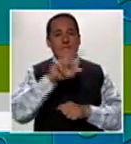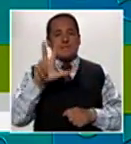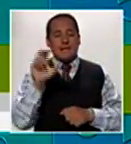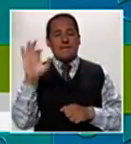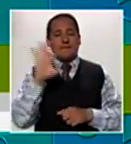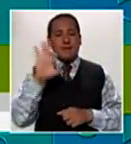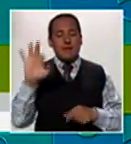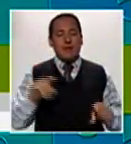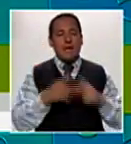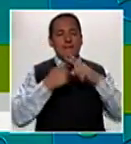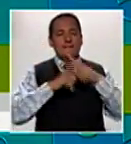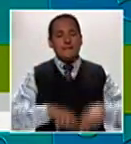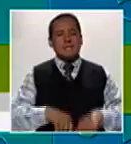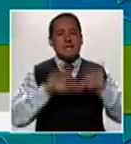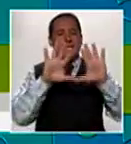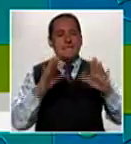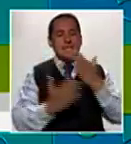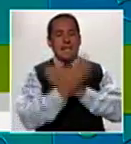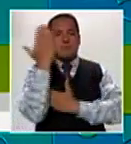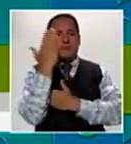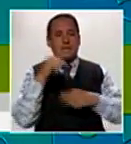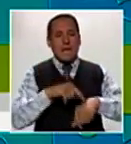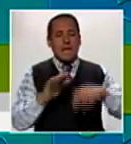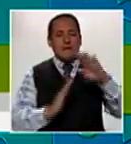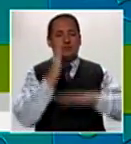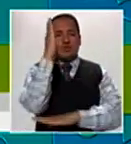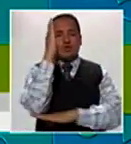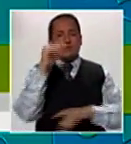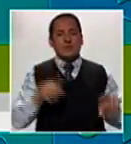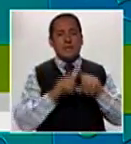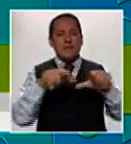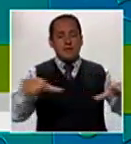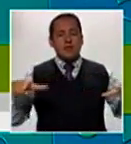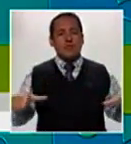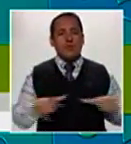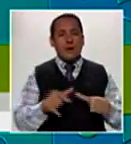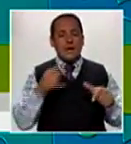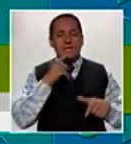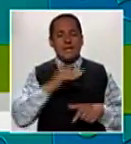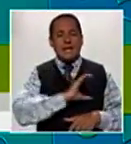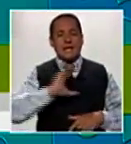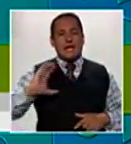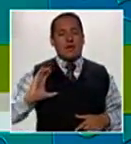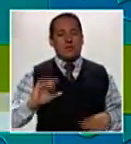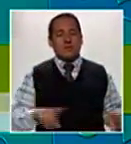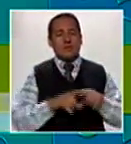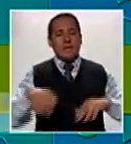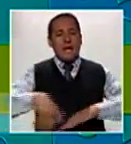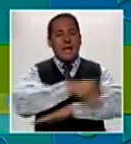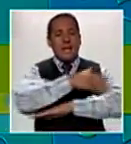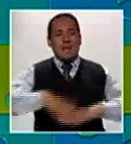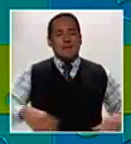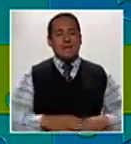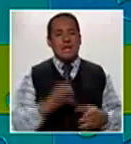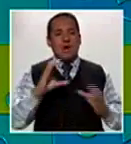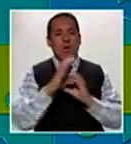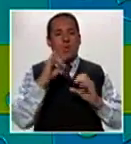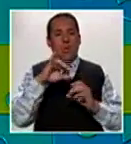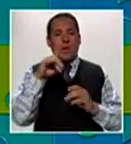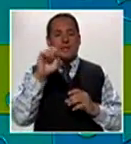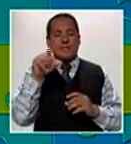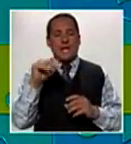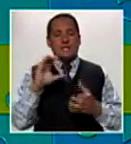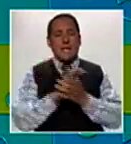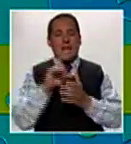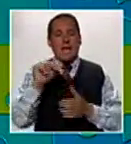23 de febrero, a partir de las 10 de la mañana al mediodía, en la Villa Deportiva del Callao, Avenida Guardia Chalaca.